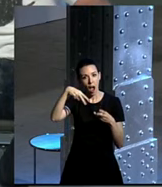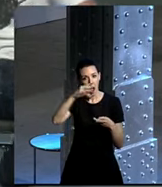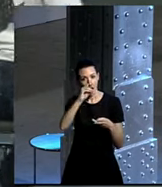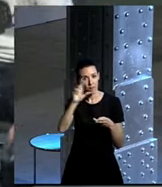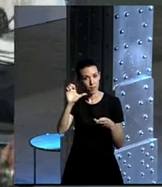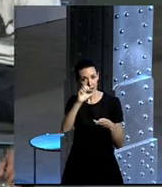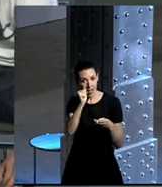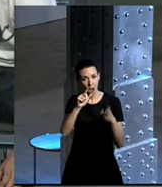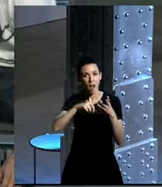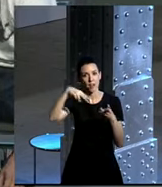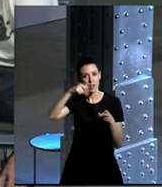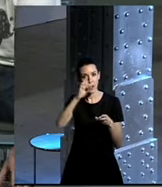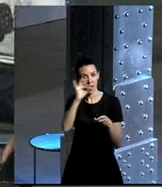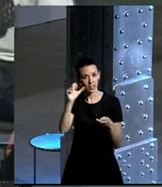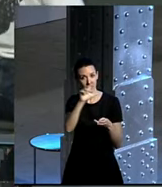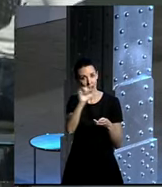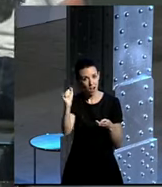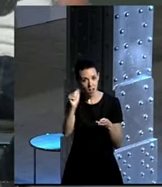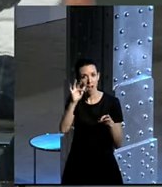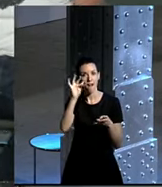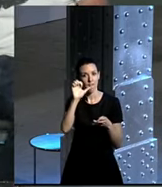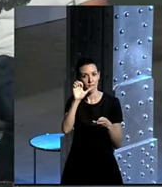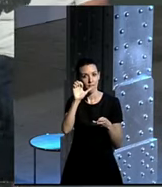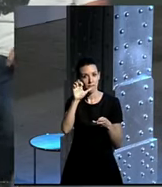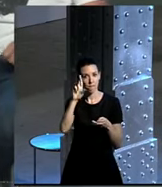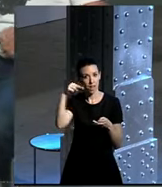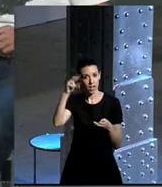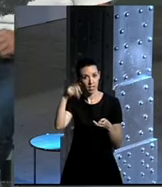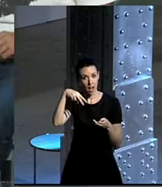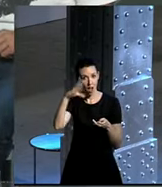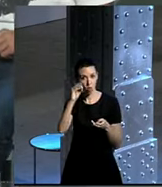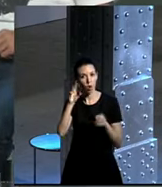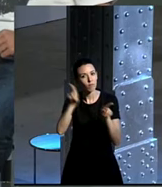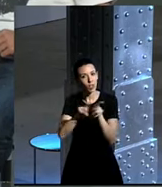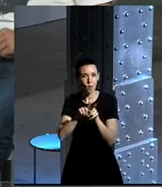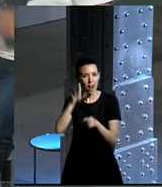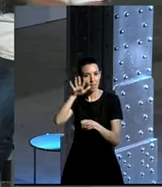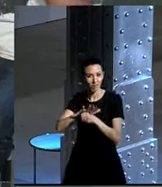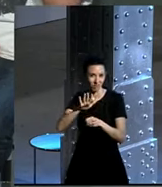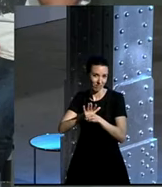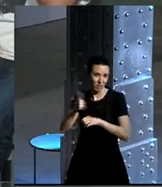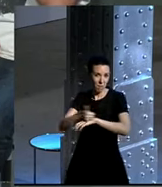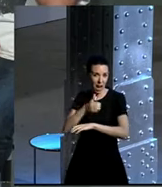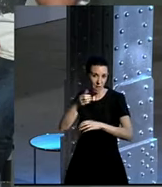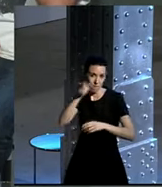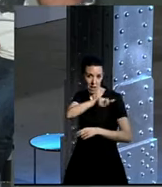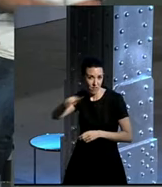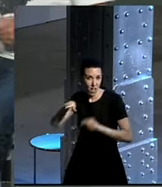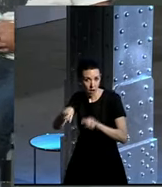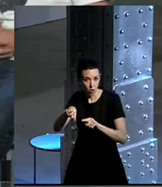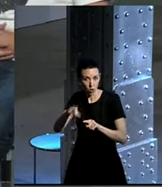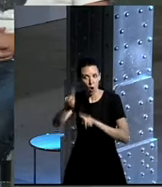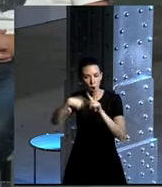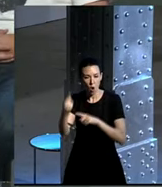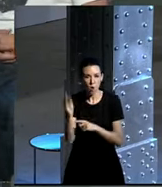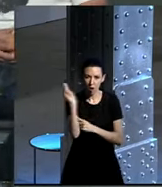son nuestros nativos digitales. Los martianos se hacen llamar. Ellos después también van a intervenir. Yo les pido que estén